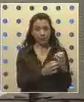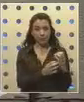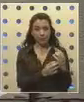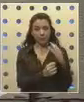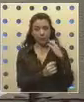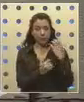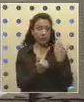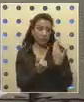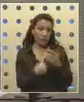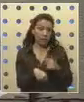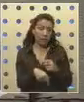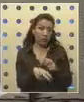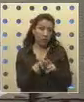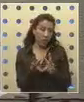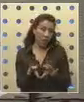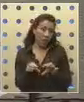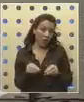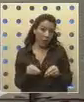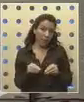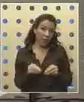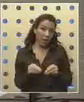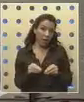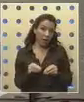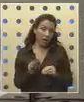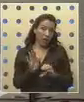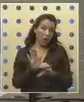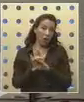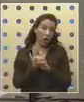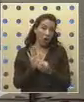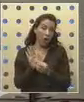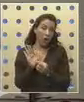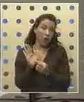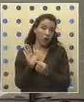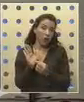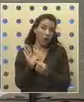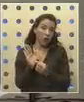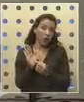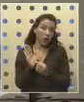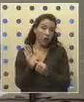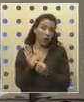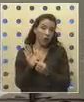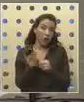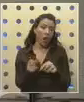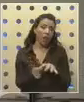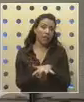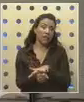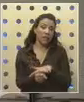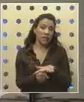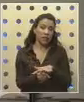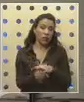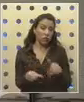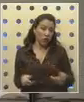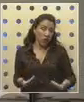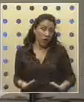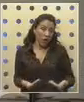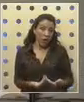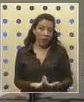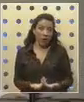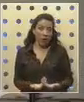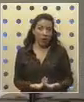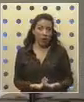porque ya era hora de adaptar el código de Bello a las situaciones actuales.